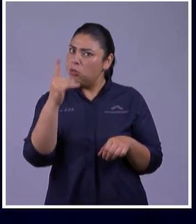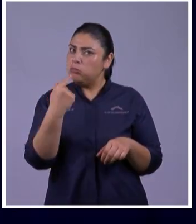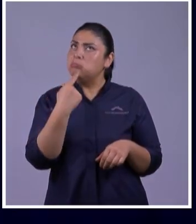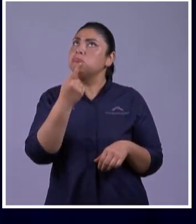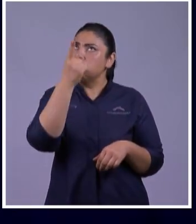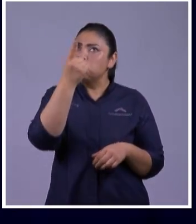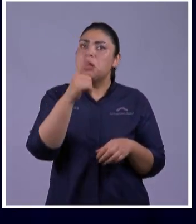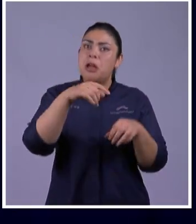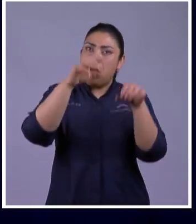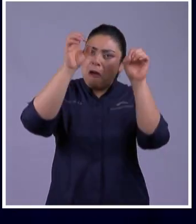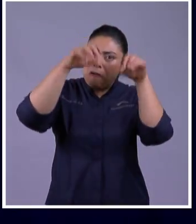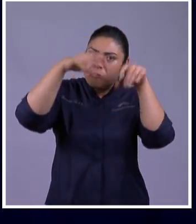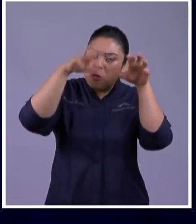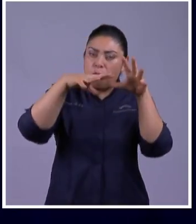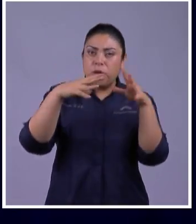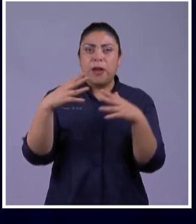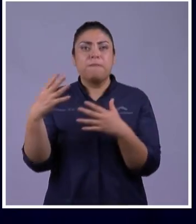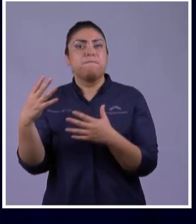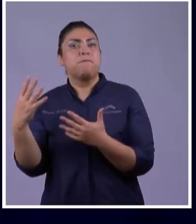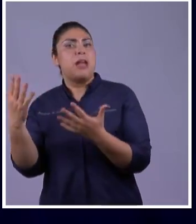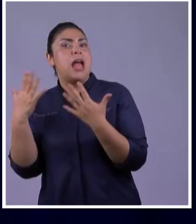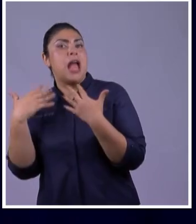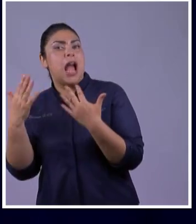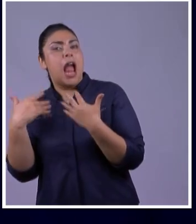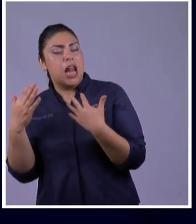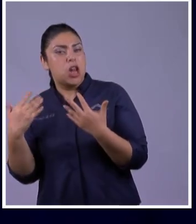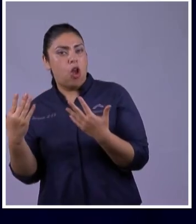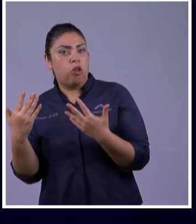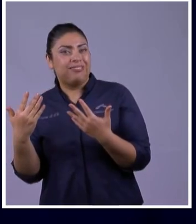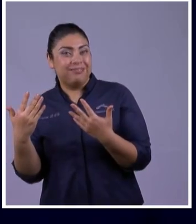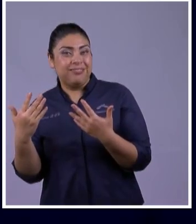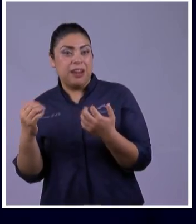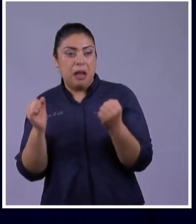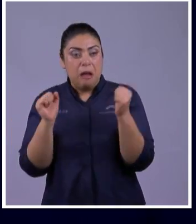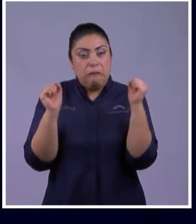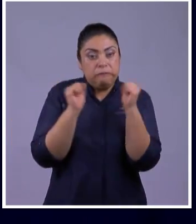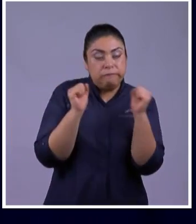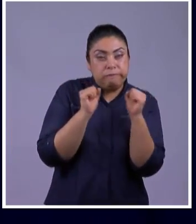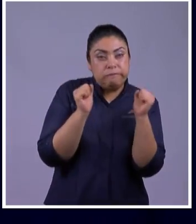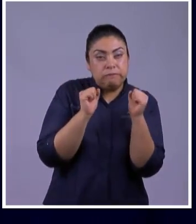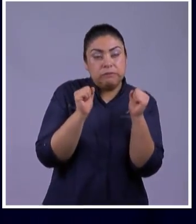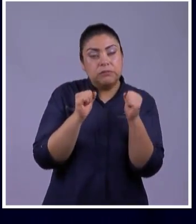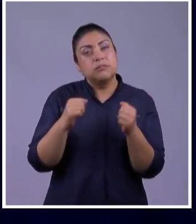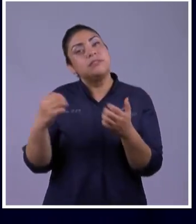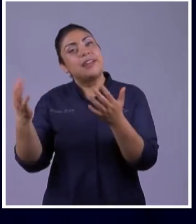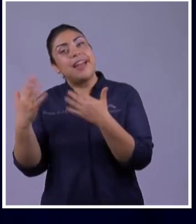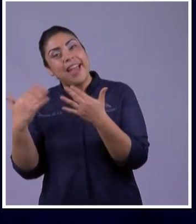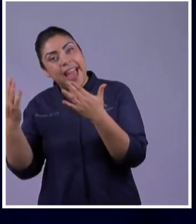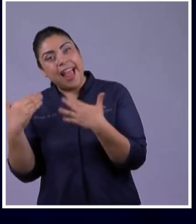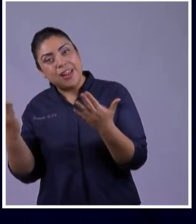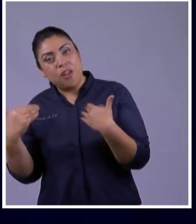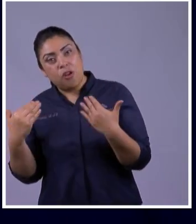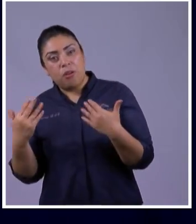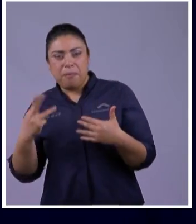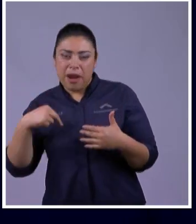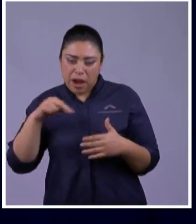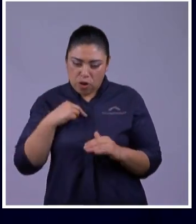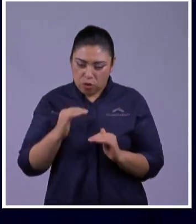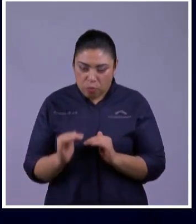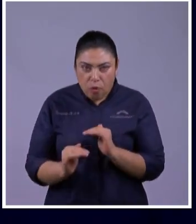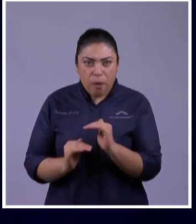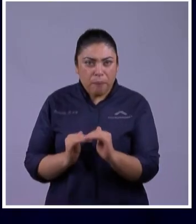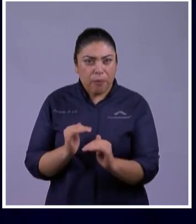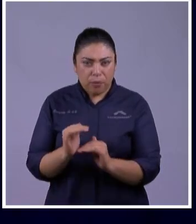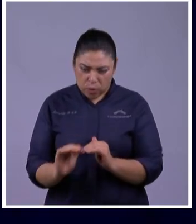verano El día Y la noche El tiempo De sembrar El tiempo De cosechar Para que Desde pequeños Vayamos generando